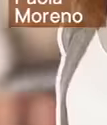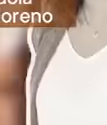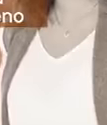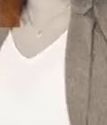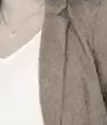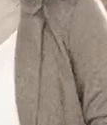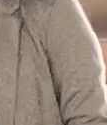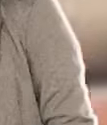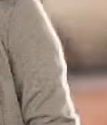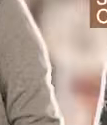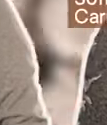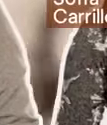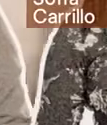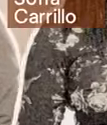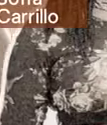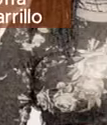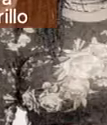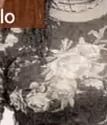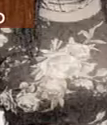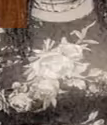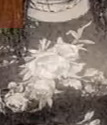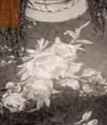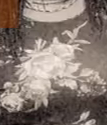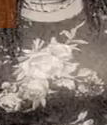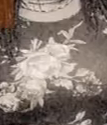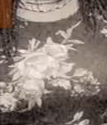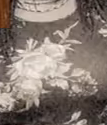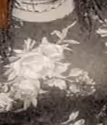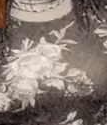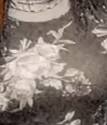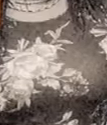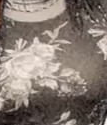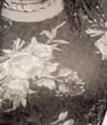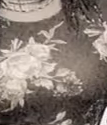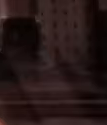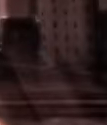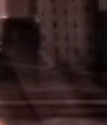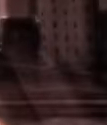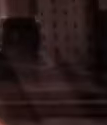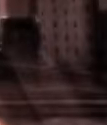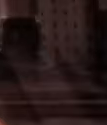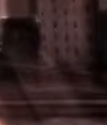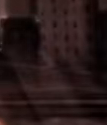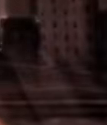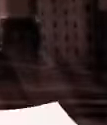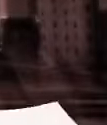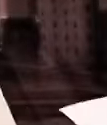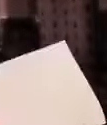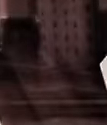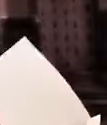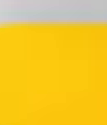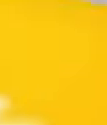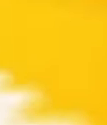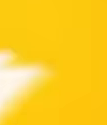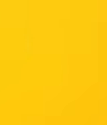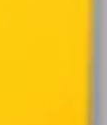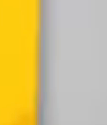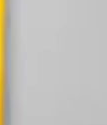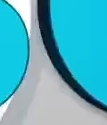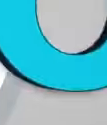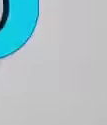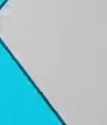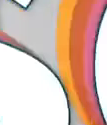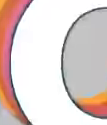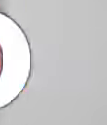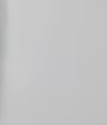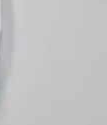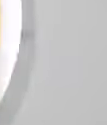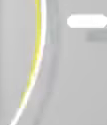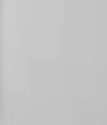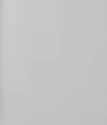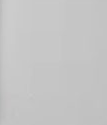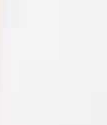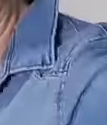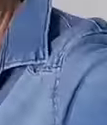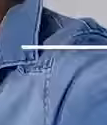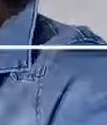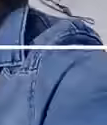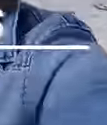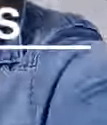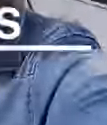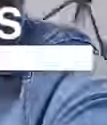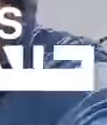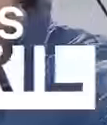Fátima Saldonit, Paola Moreno y Sofía Carrillo. Responden y solucionan tus inquietudes, caso por caso.